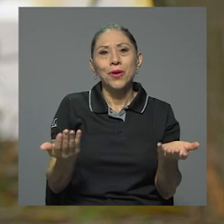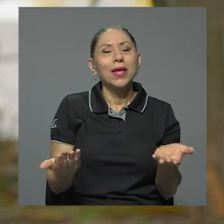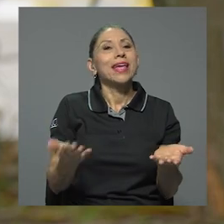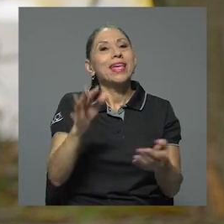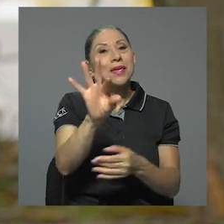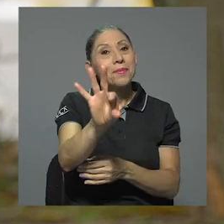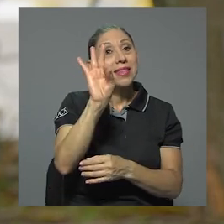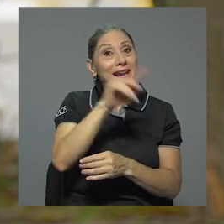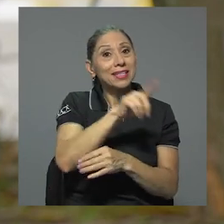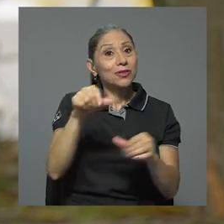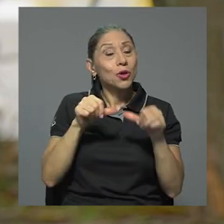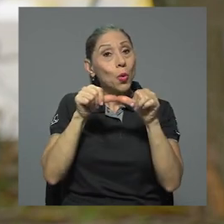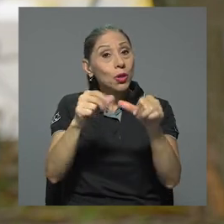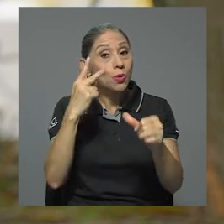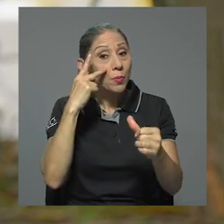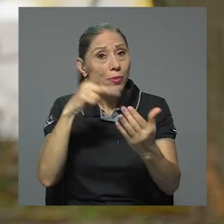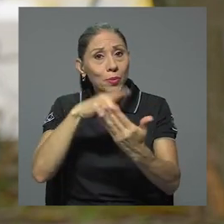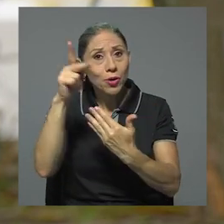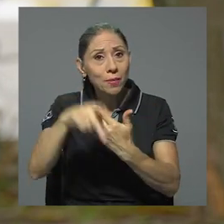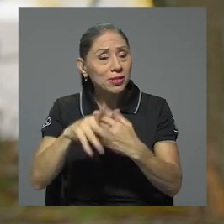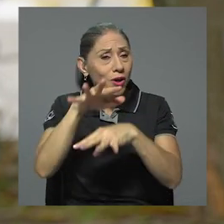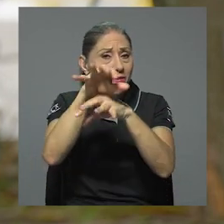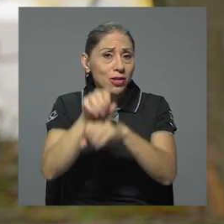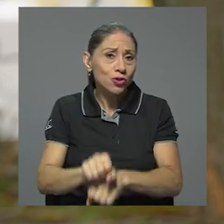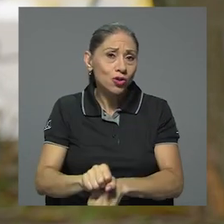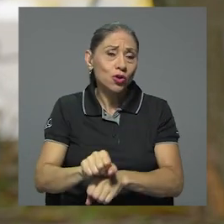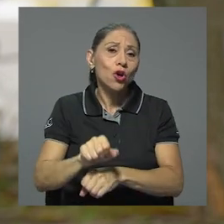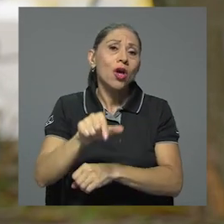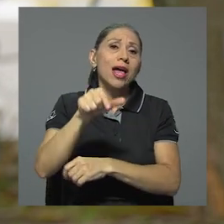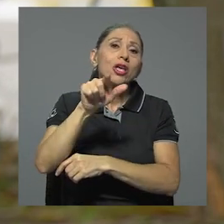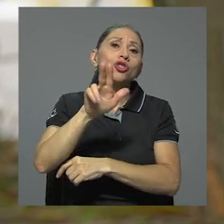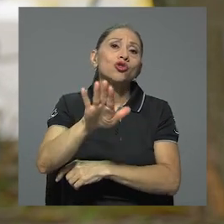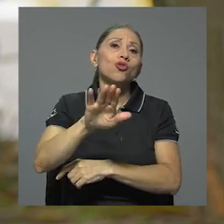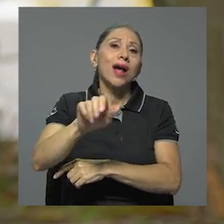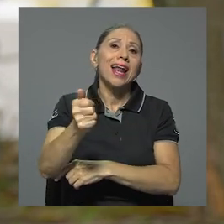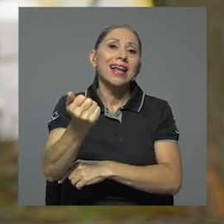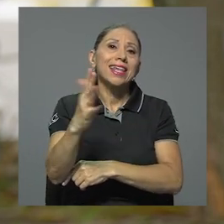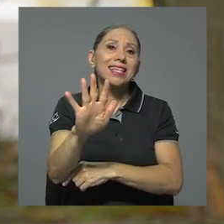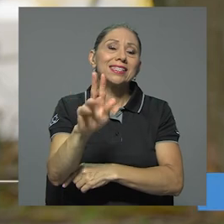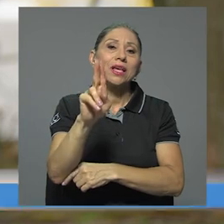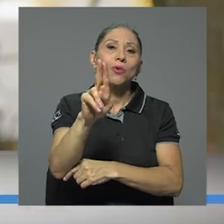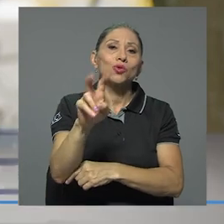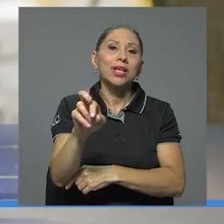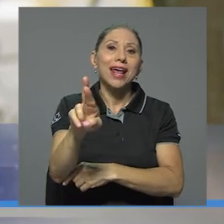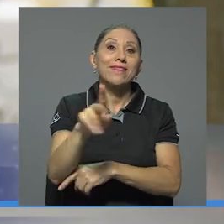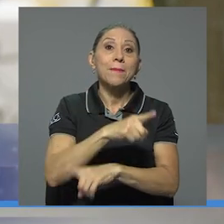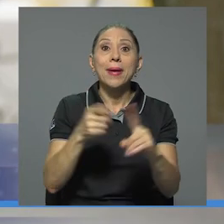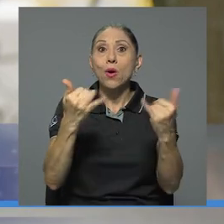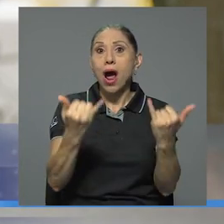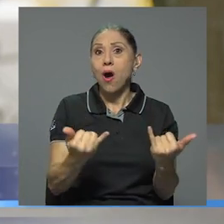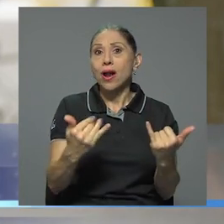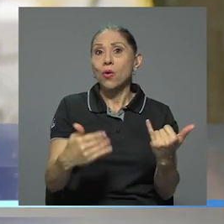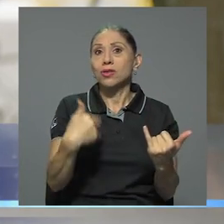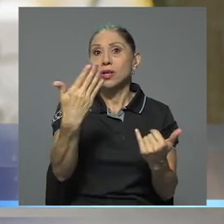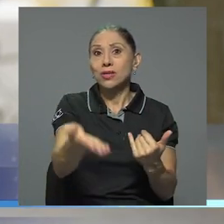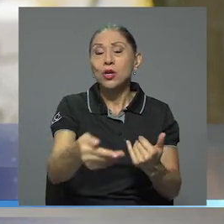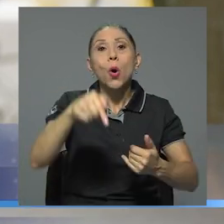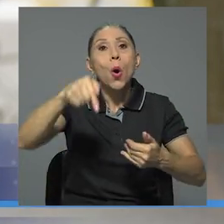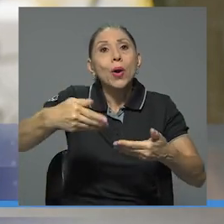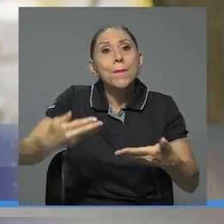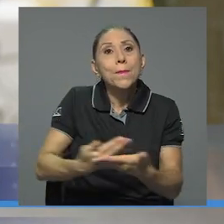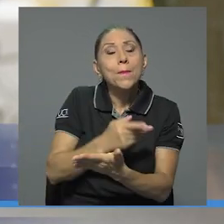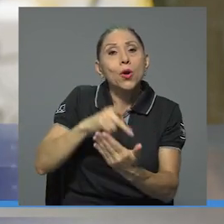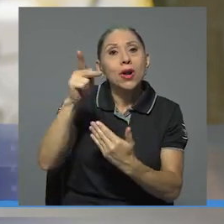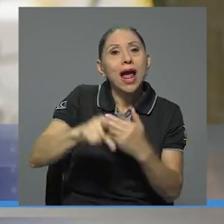invitarles a que continúen en la compañía de la programación habitual de su canal 15 UCR, pero a continuación hoy vamos a estrenar el